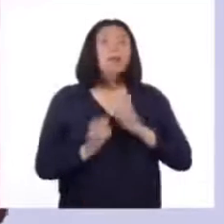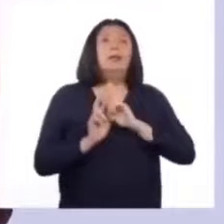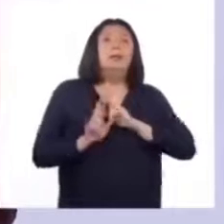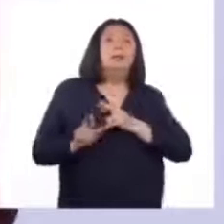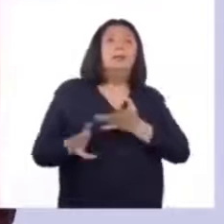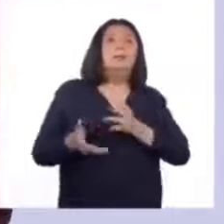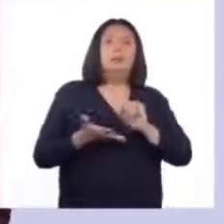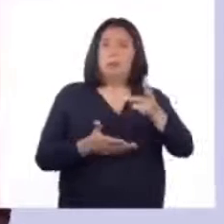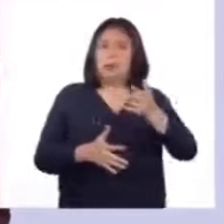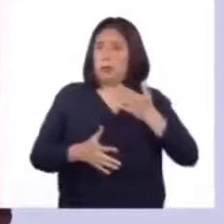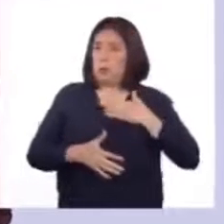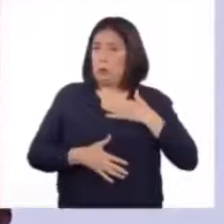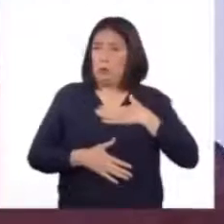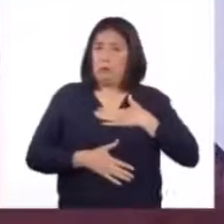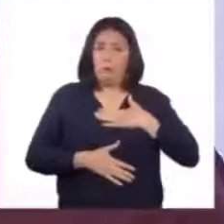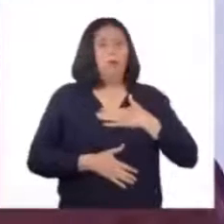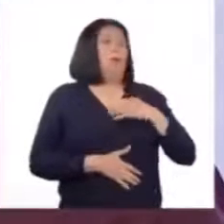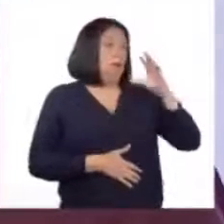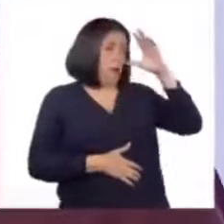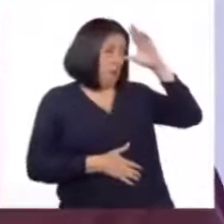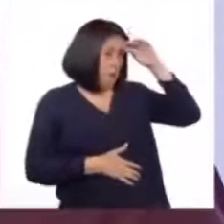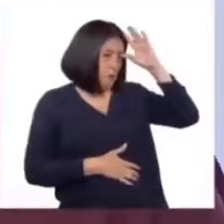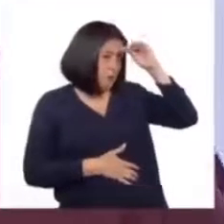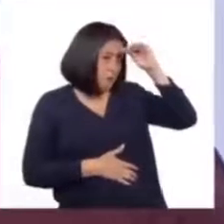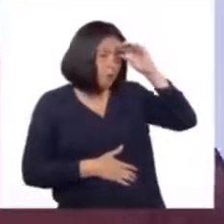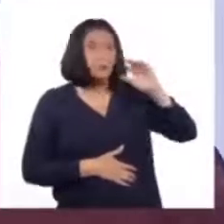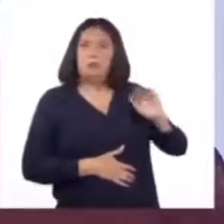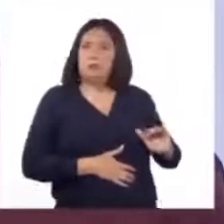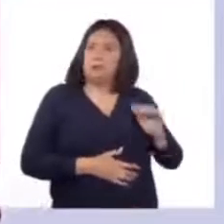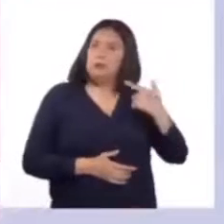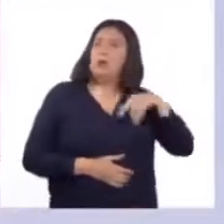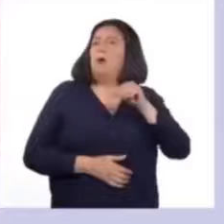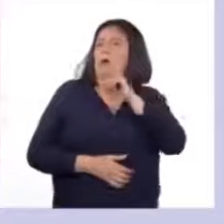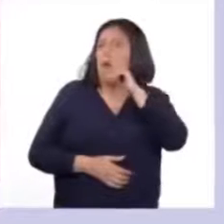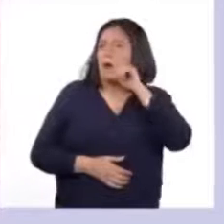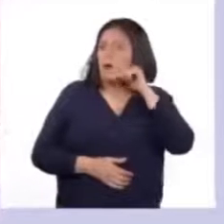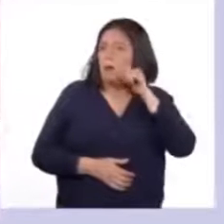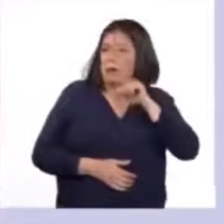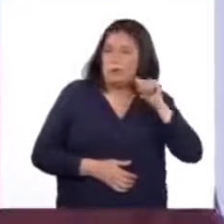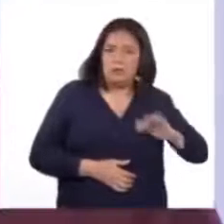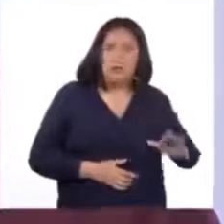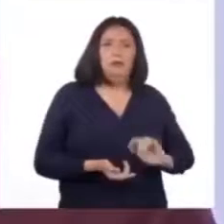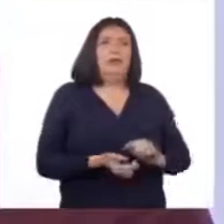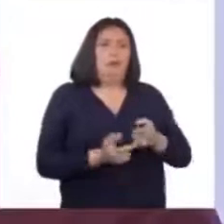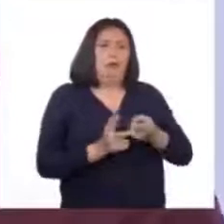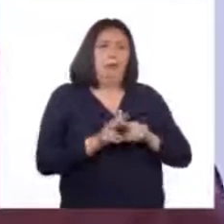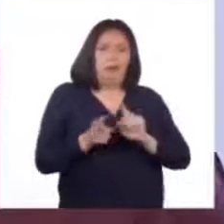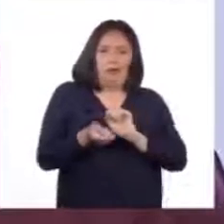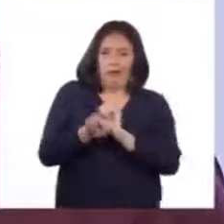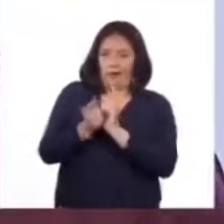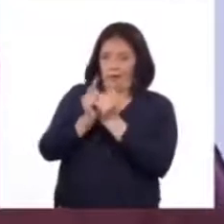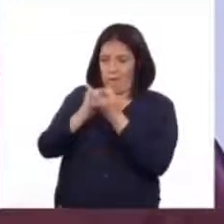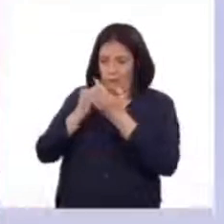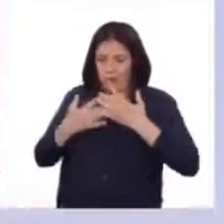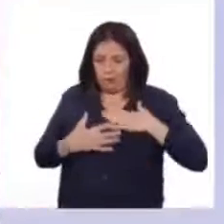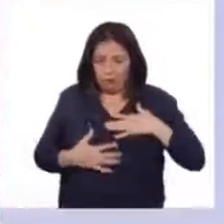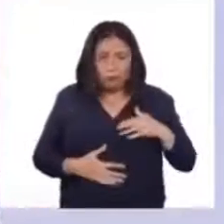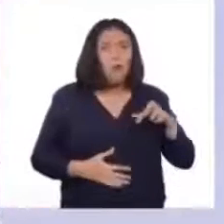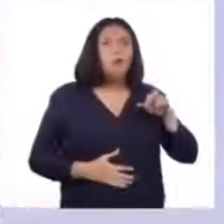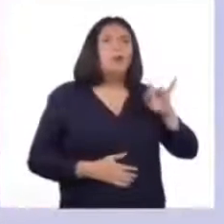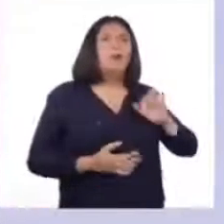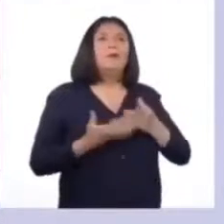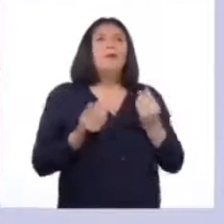El cuerpo de un niño o niña comienza a cambiar cuando inicia la pubertad, que es el momento en que las hormonas